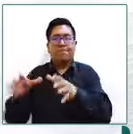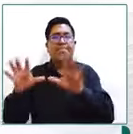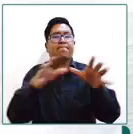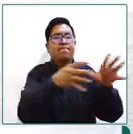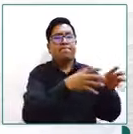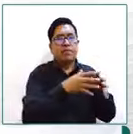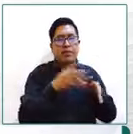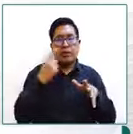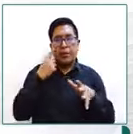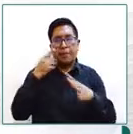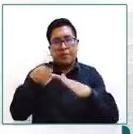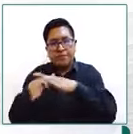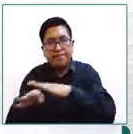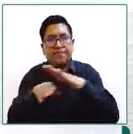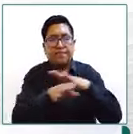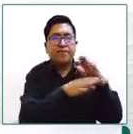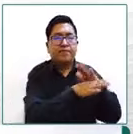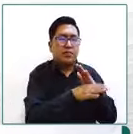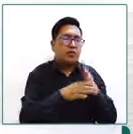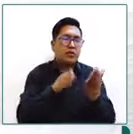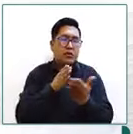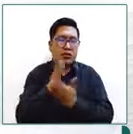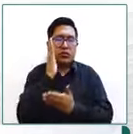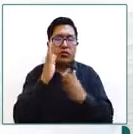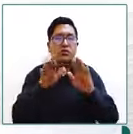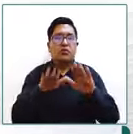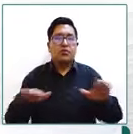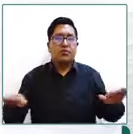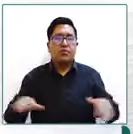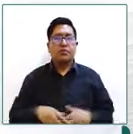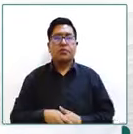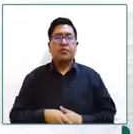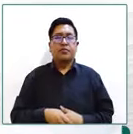generar la materialidad del derecho a vivir en familia